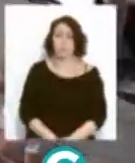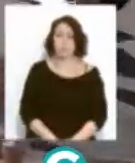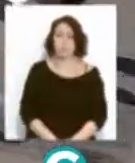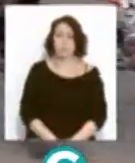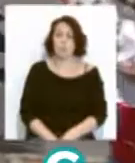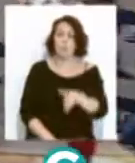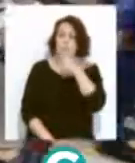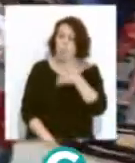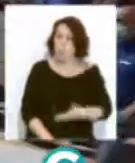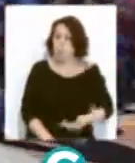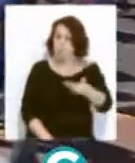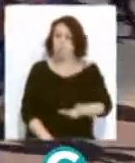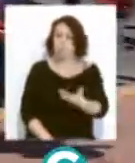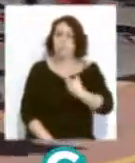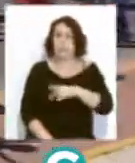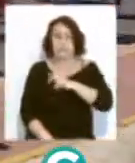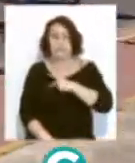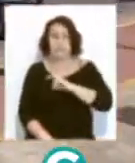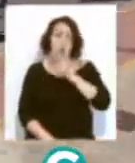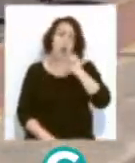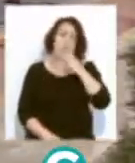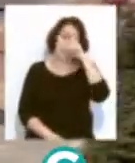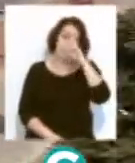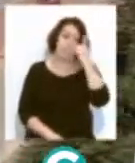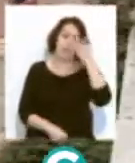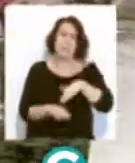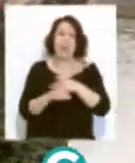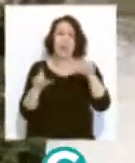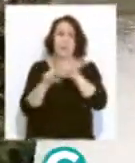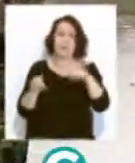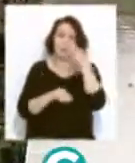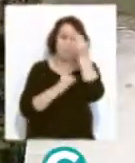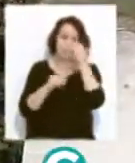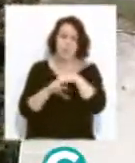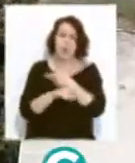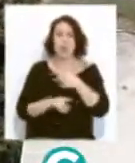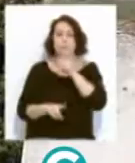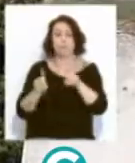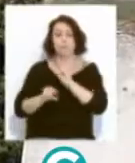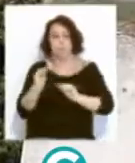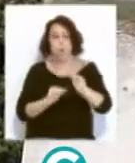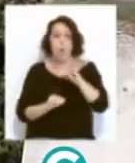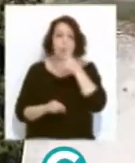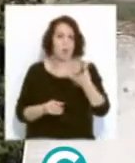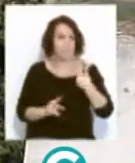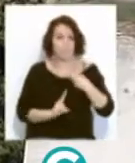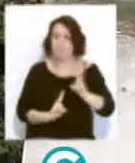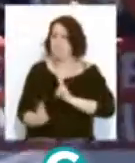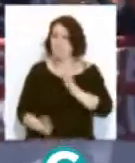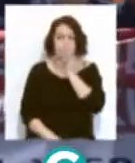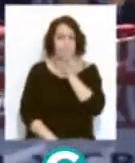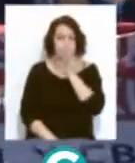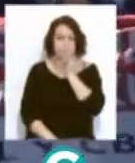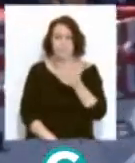Argumentos de peso y alternativas a medidas drásticas para que la empresa las considere como solución al conflicto que por ahora no han obtenido respuesta.